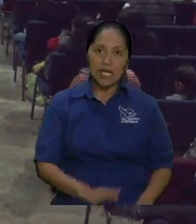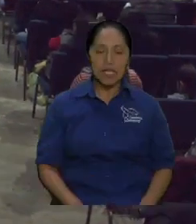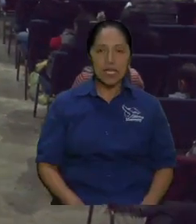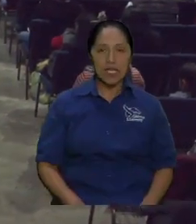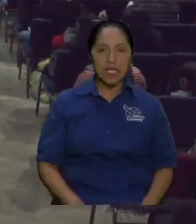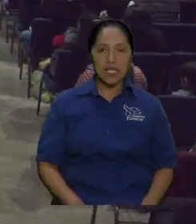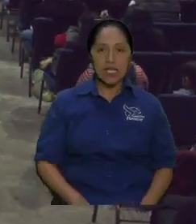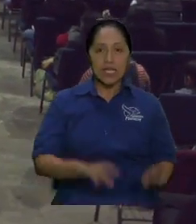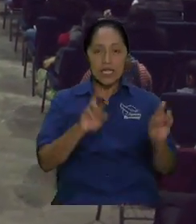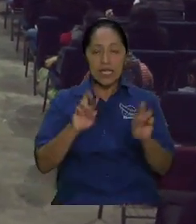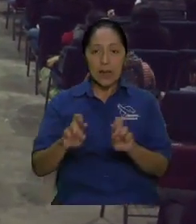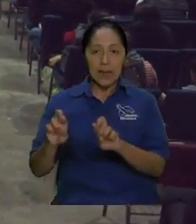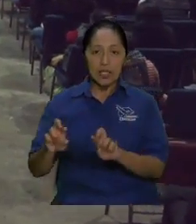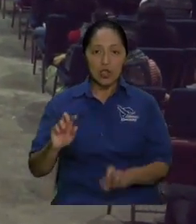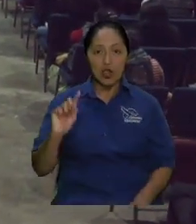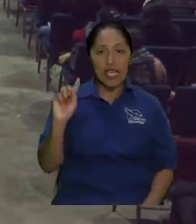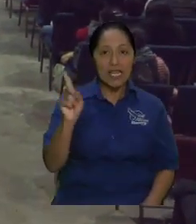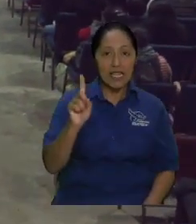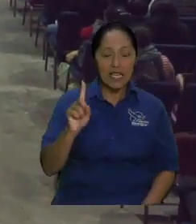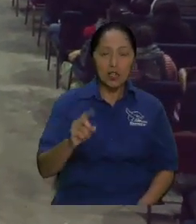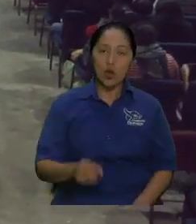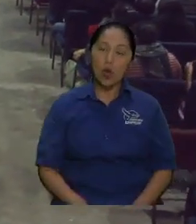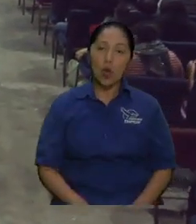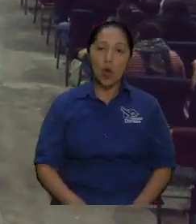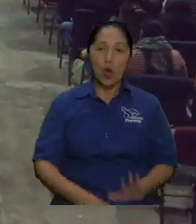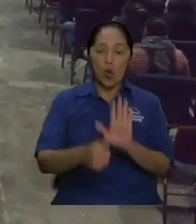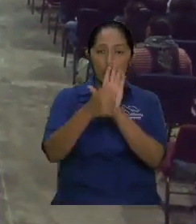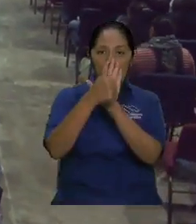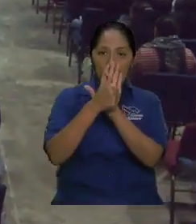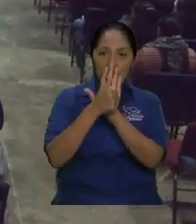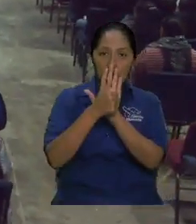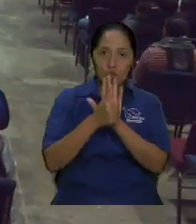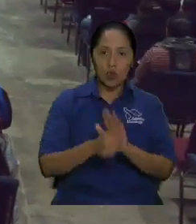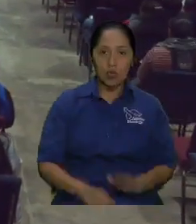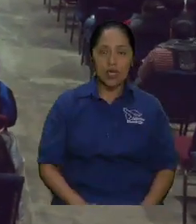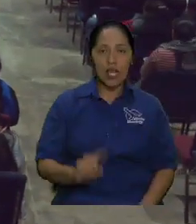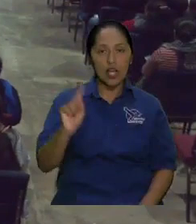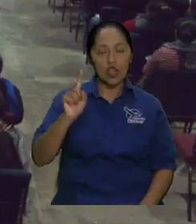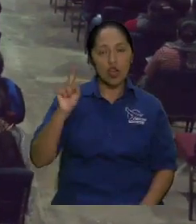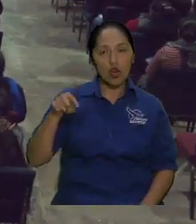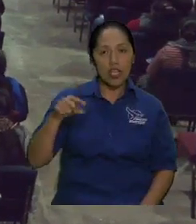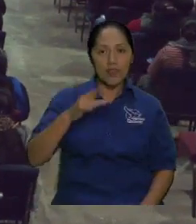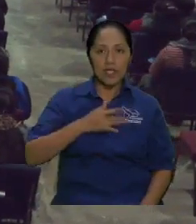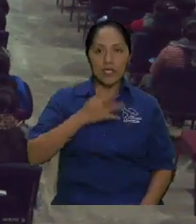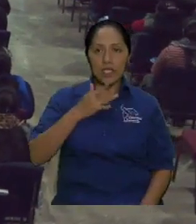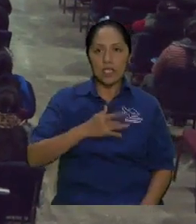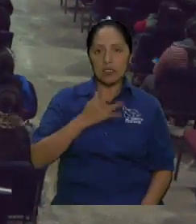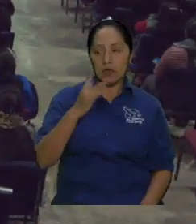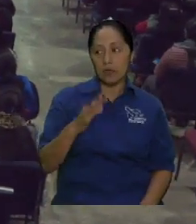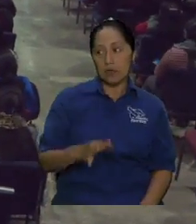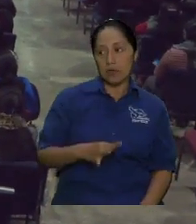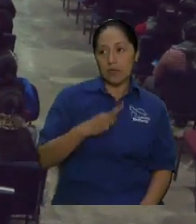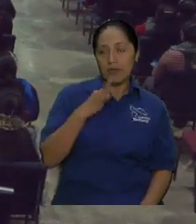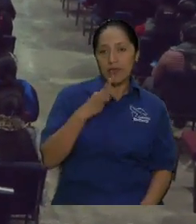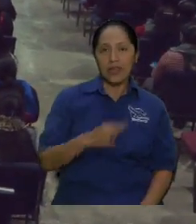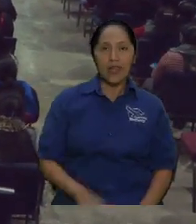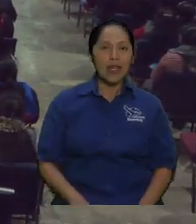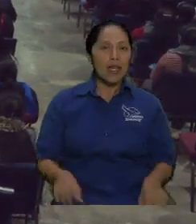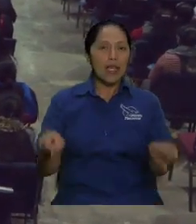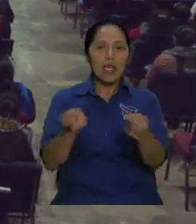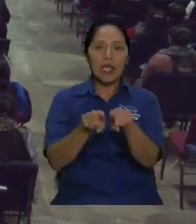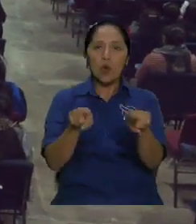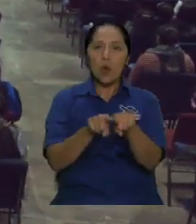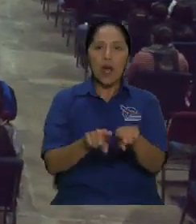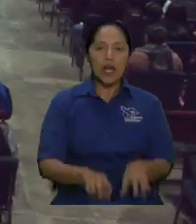tildándolo de místico. Aunque cada quien lo hace para el Señor. Como el que guarda un día, lo guarda para el